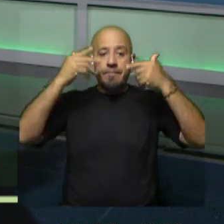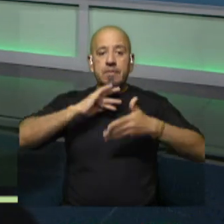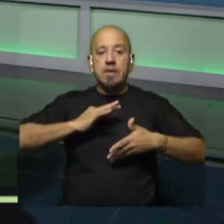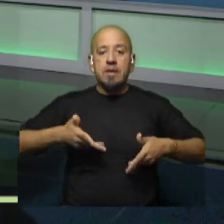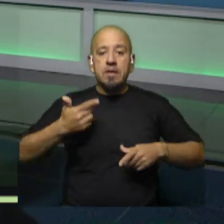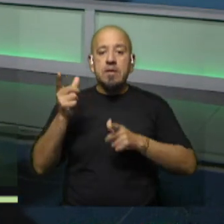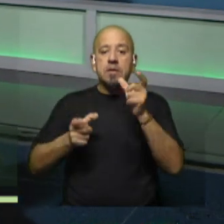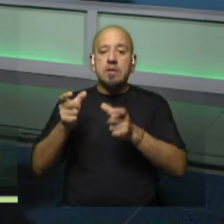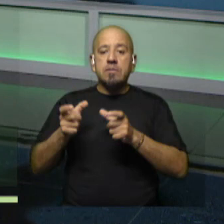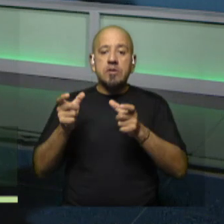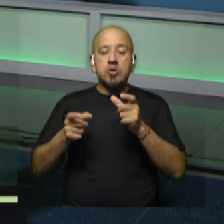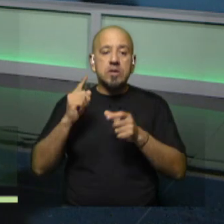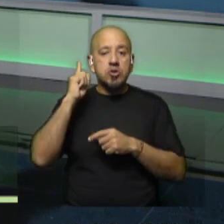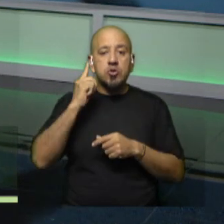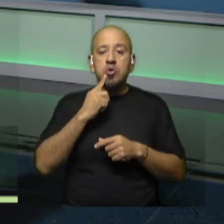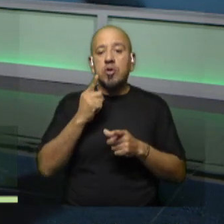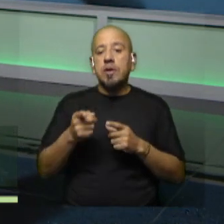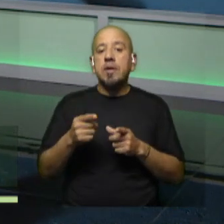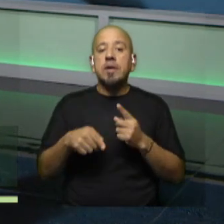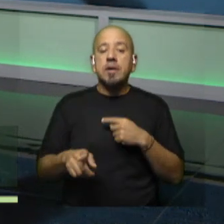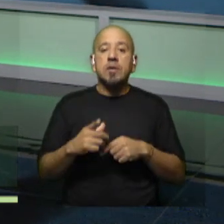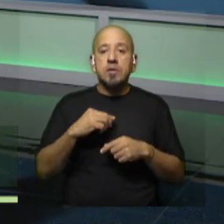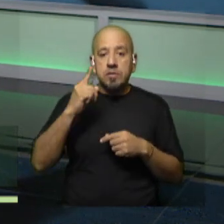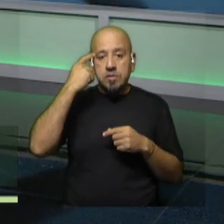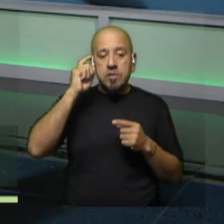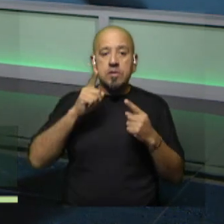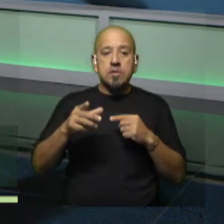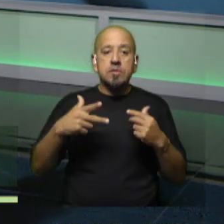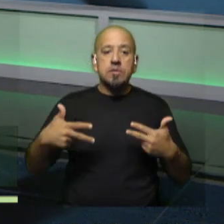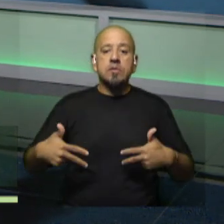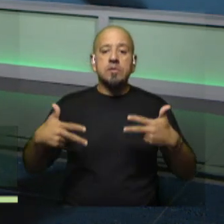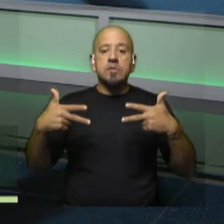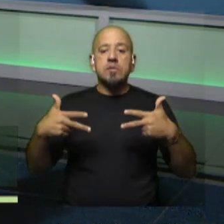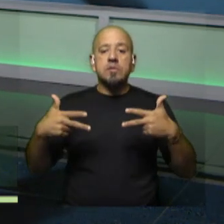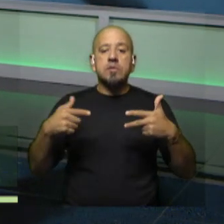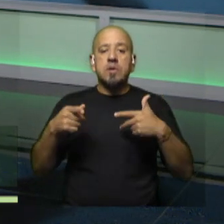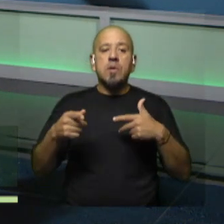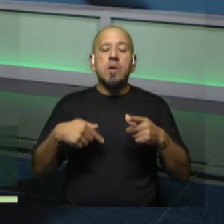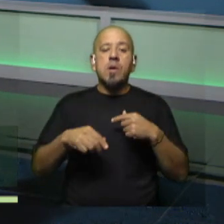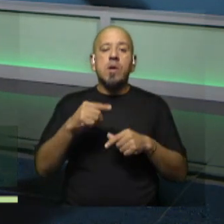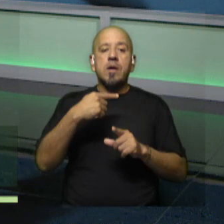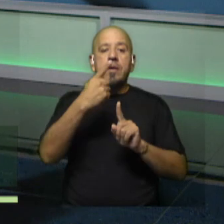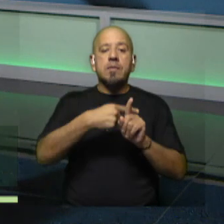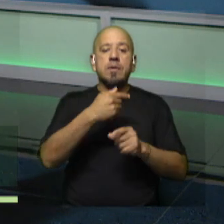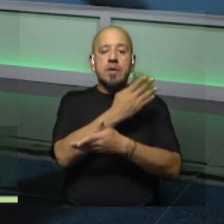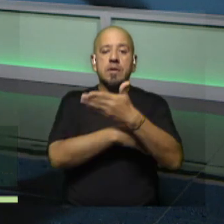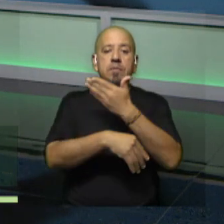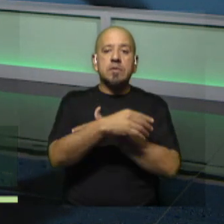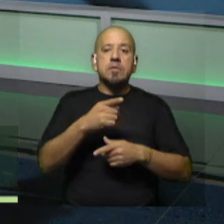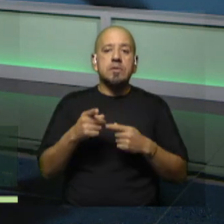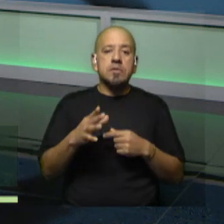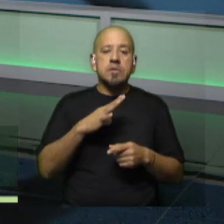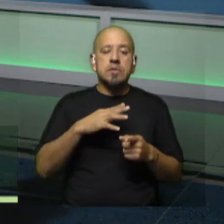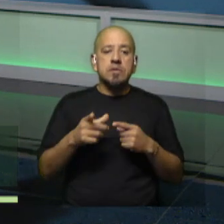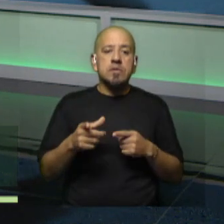para personas sordas. Esto es una iniciativa que desarrolla en el mes de la discapacidad, entre otras cuestiones que se